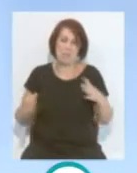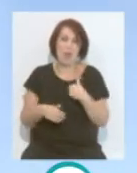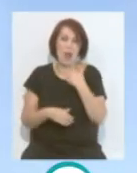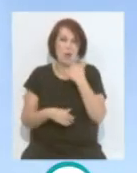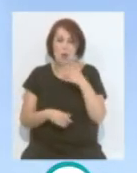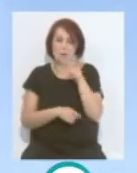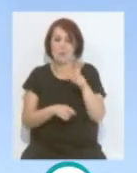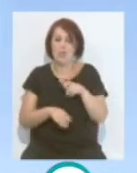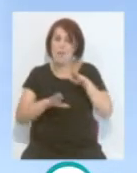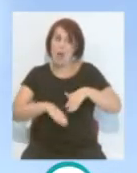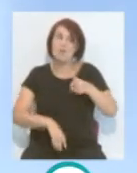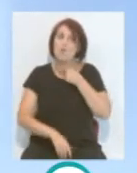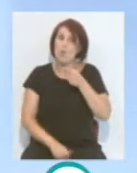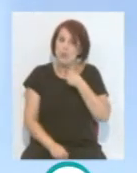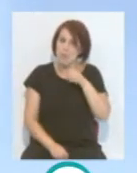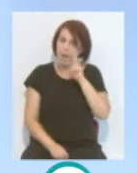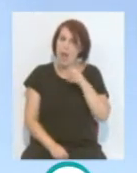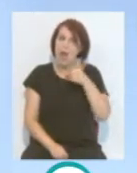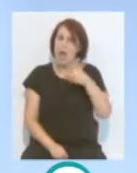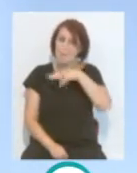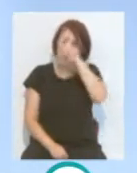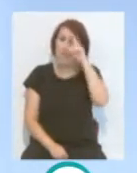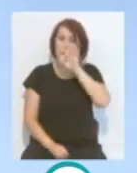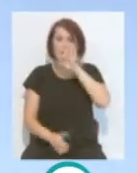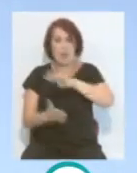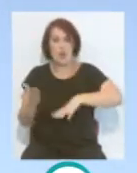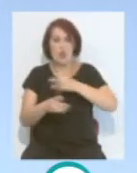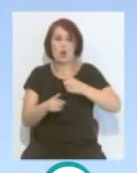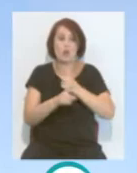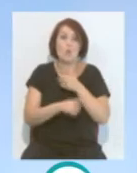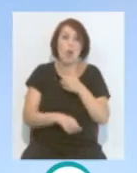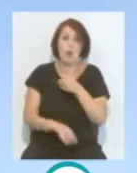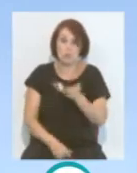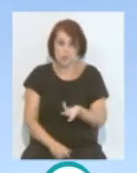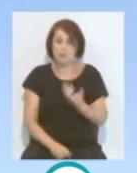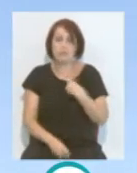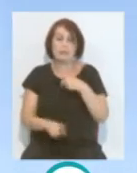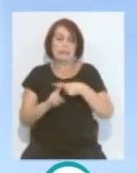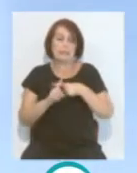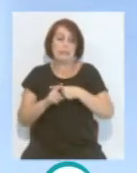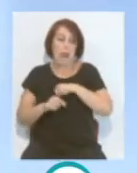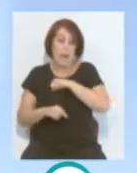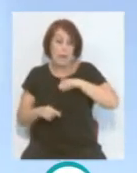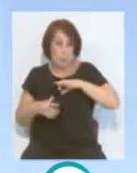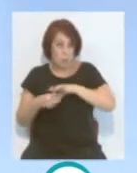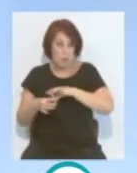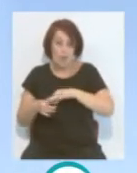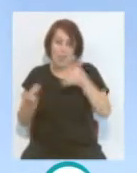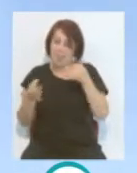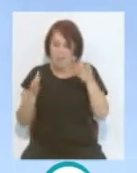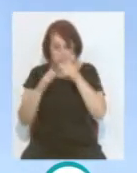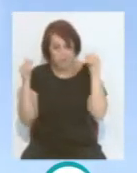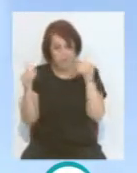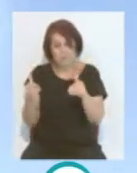más a los aficionados porque sé que les gusta ver cuándo jugamos contra Madrid, contra Barcelona. A nivel equipo, creo que el equipo se tiene que centrar